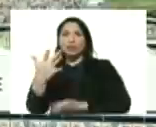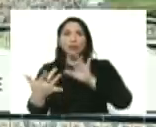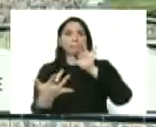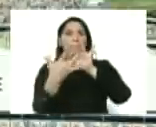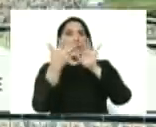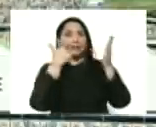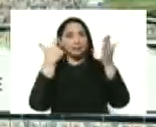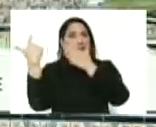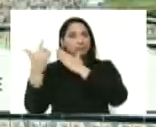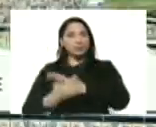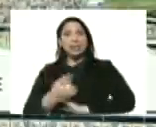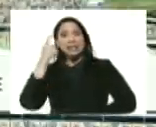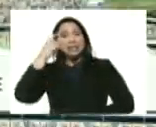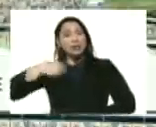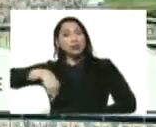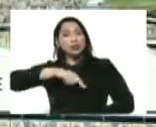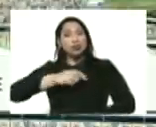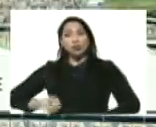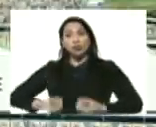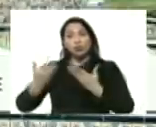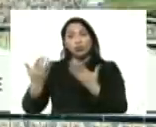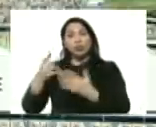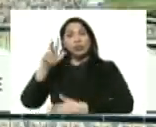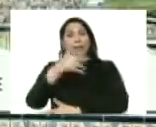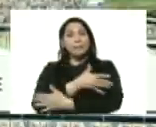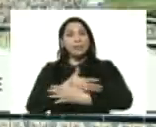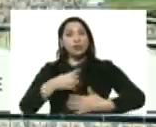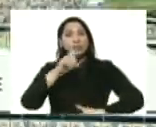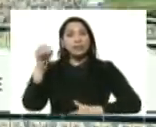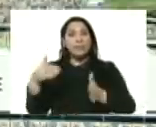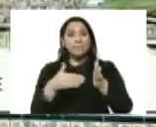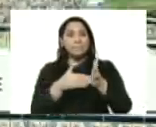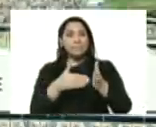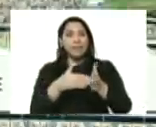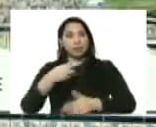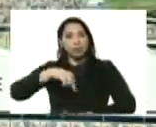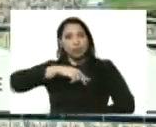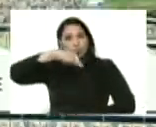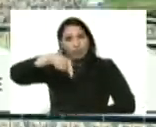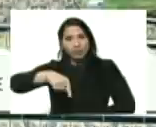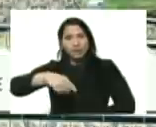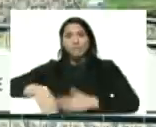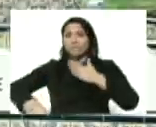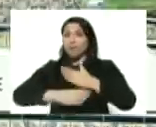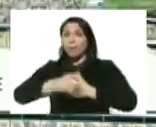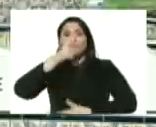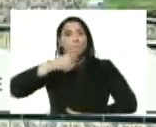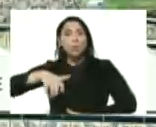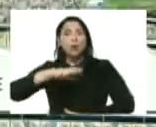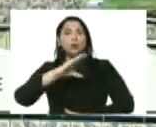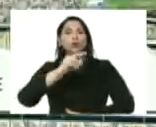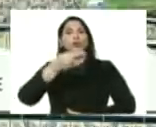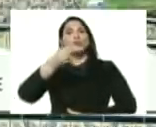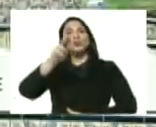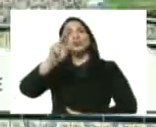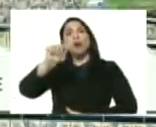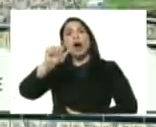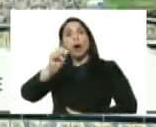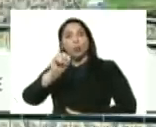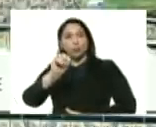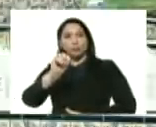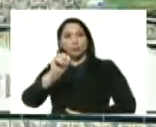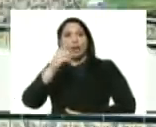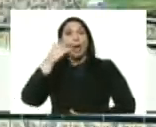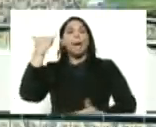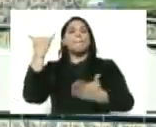el día en que hemos entregado la vivienda 3 millones 100 mil aquí vamos al pueblo de Chuao para